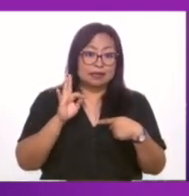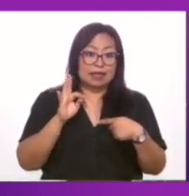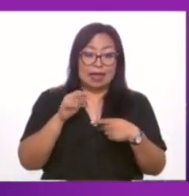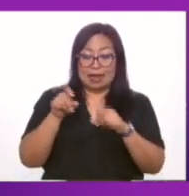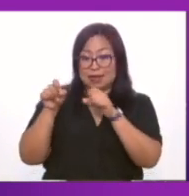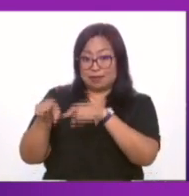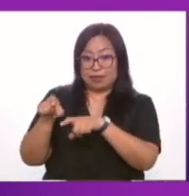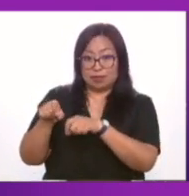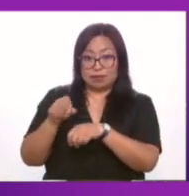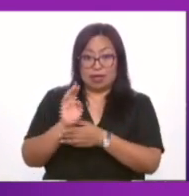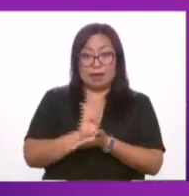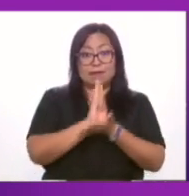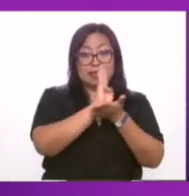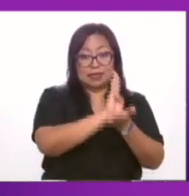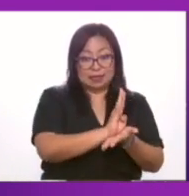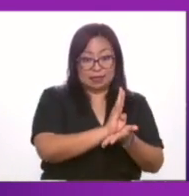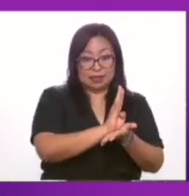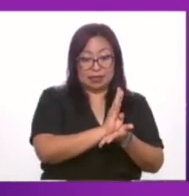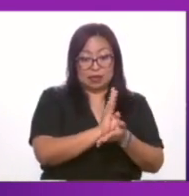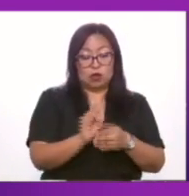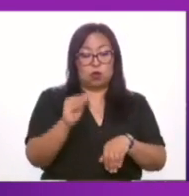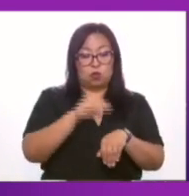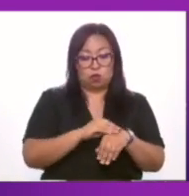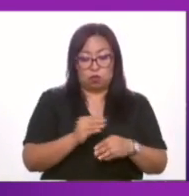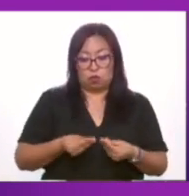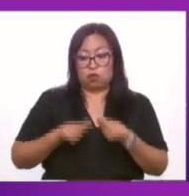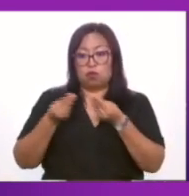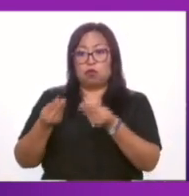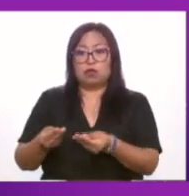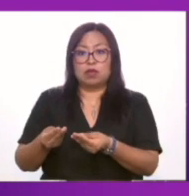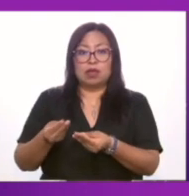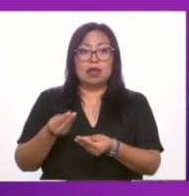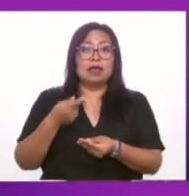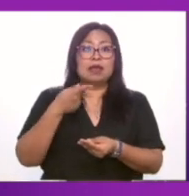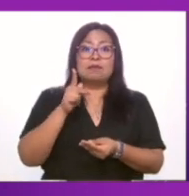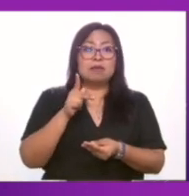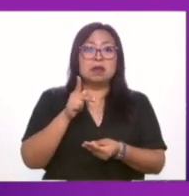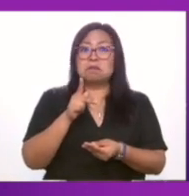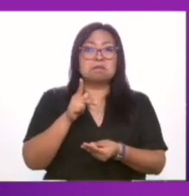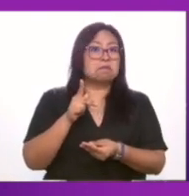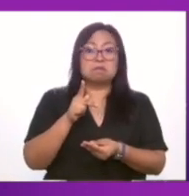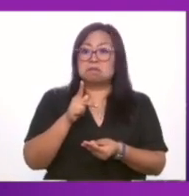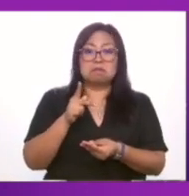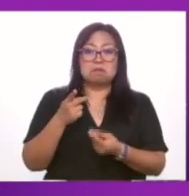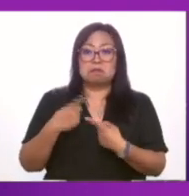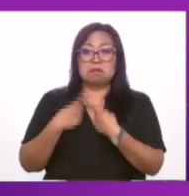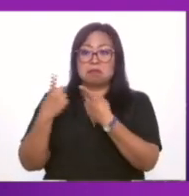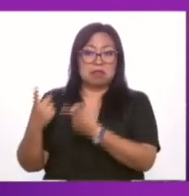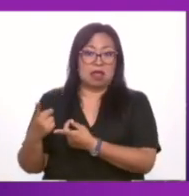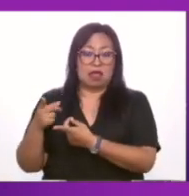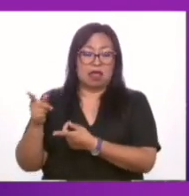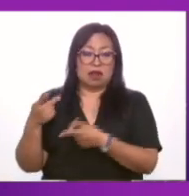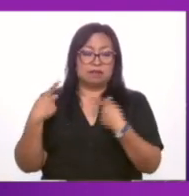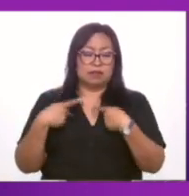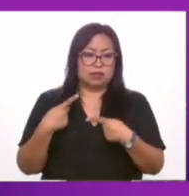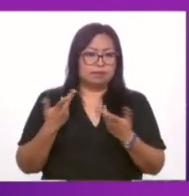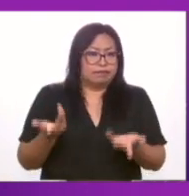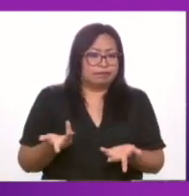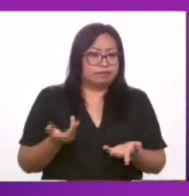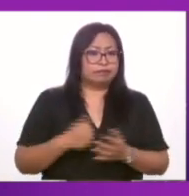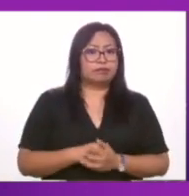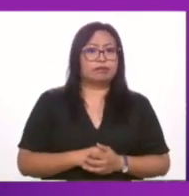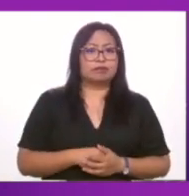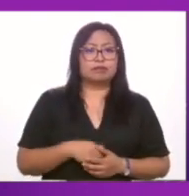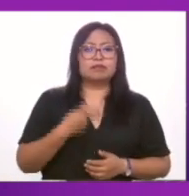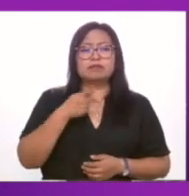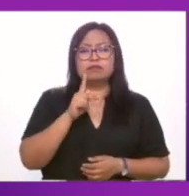Secretaría del Bienestar ha puesto o ha entregado recursos y que a ella no se le ha entregado. En respuesta a la Secretaría del Bienestar,